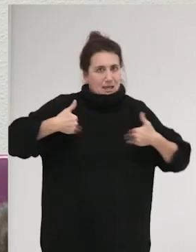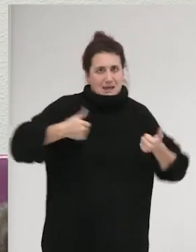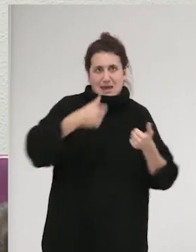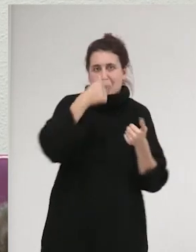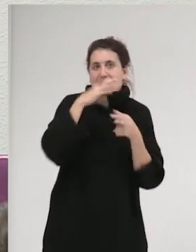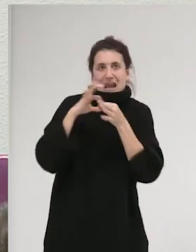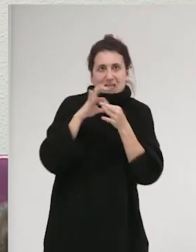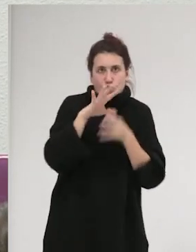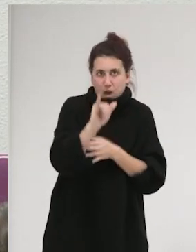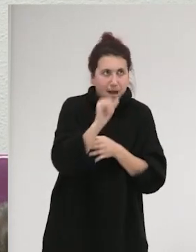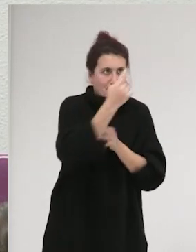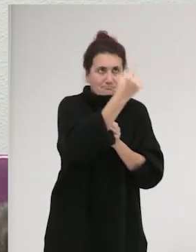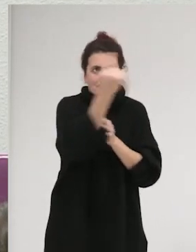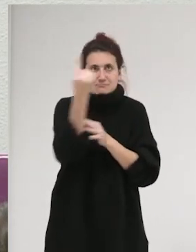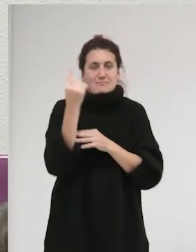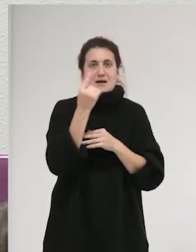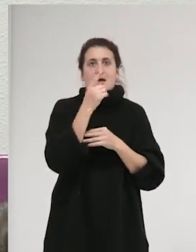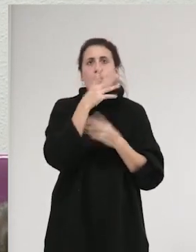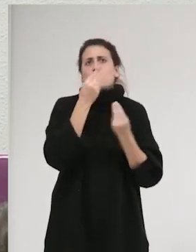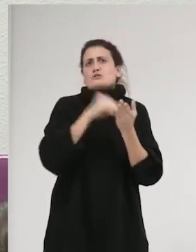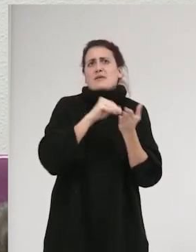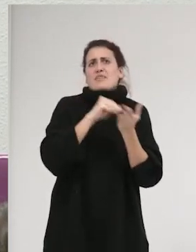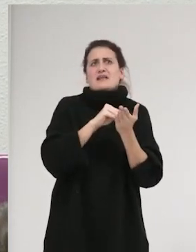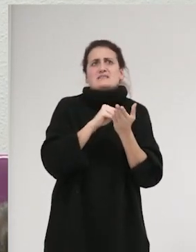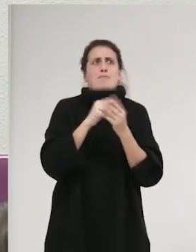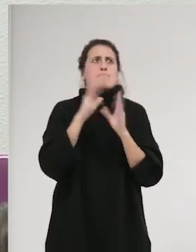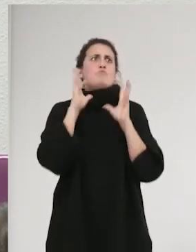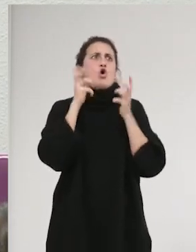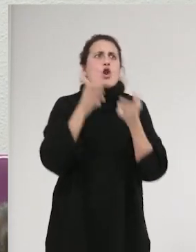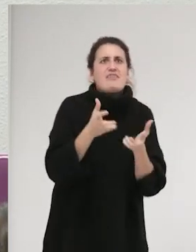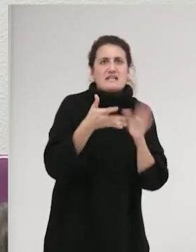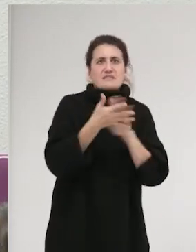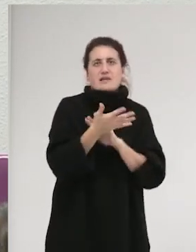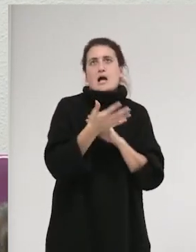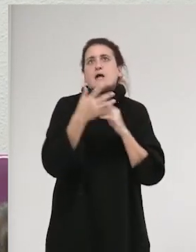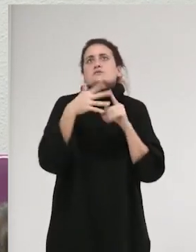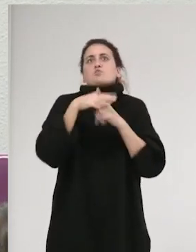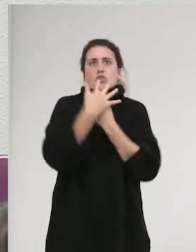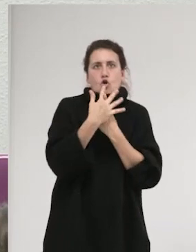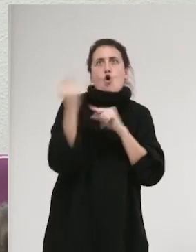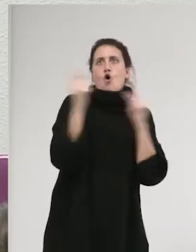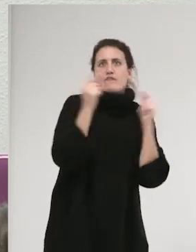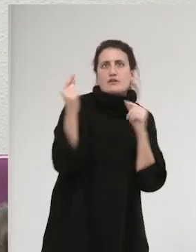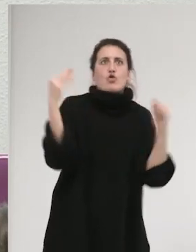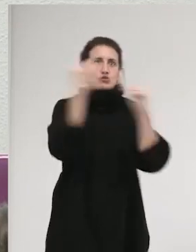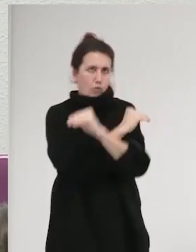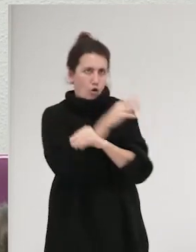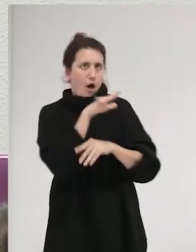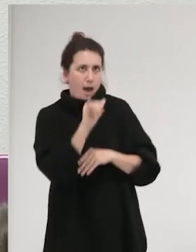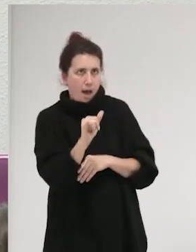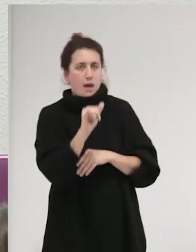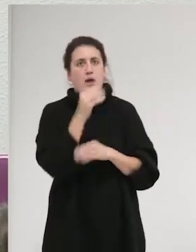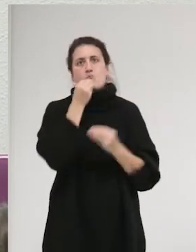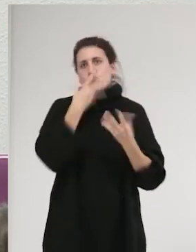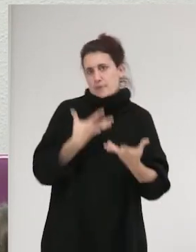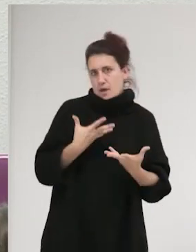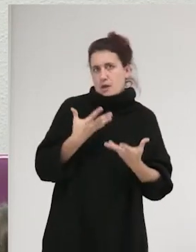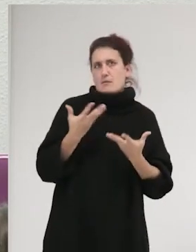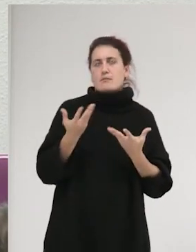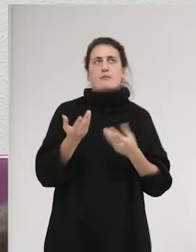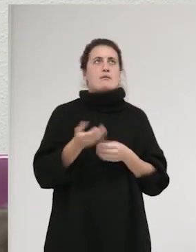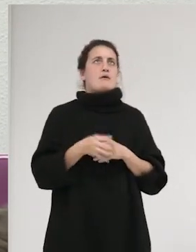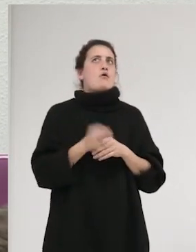sabemos que muchas veces no estamos hablando de violencia cuando hay situaciones de conflicto, de contradicción, de que muy bien incluso